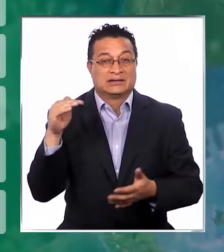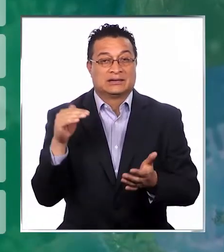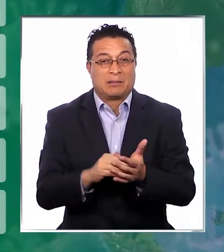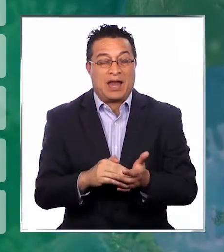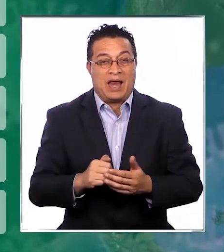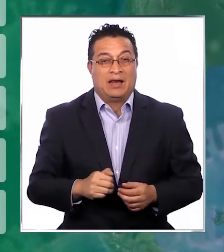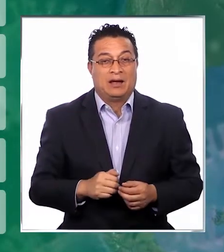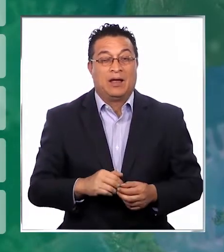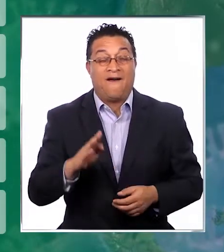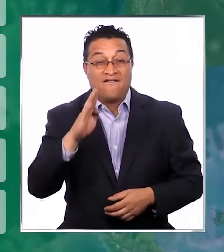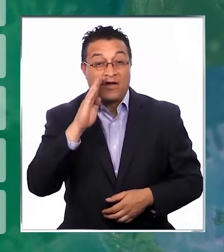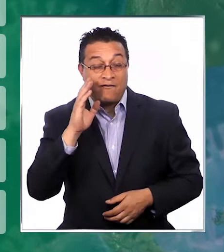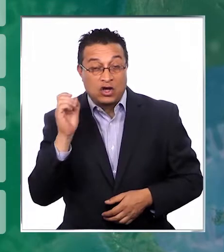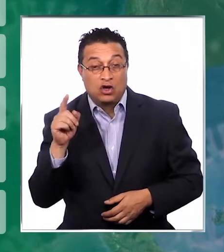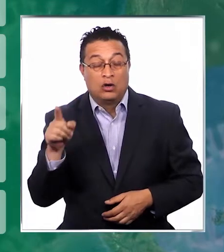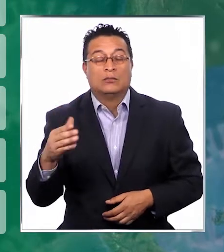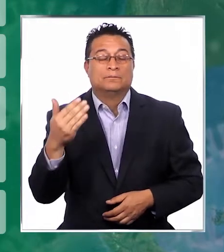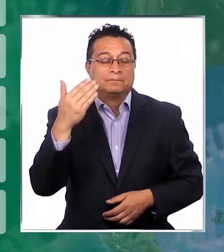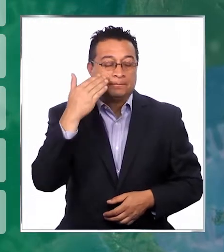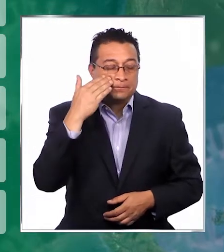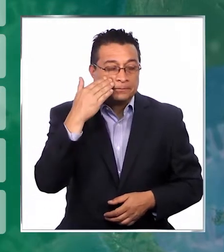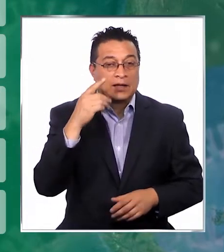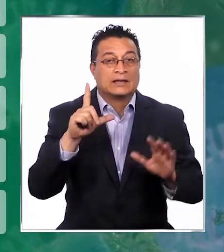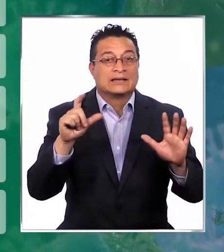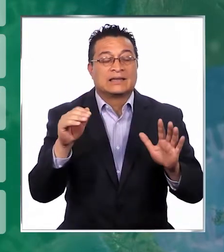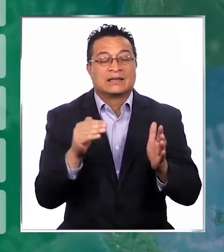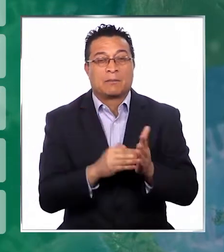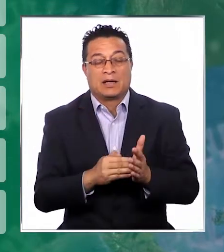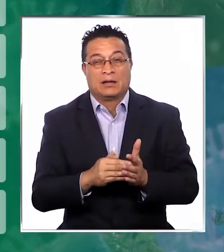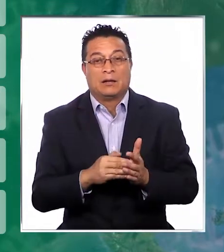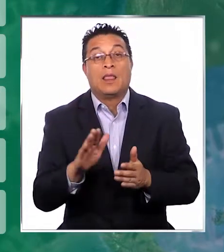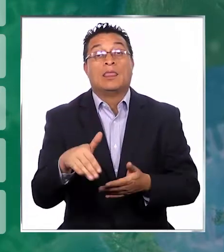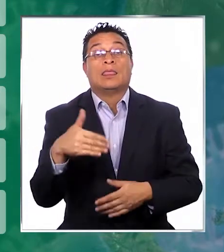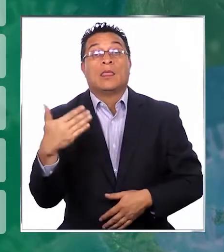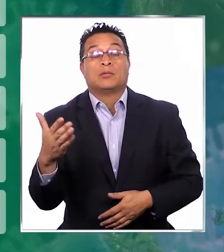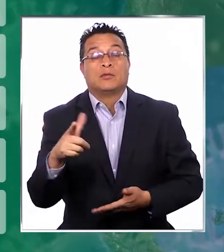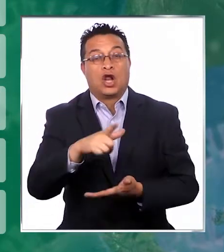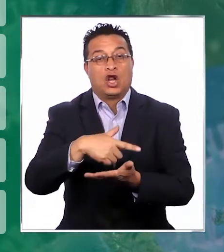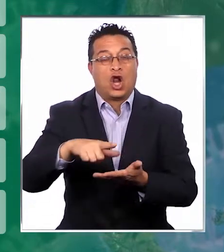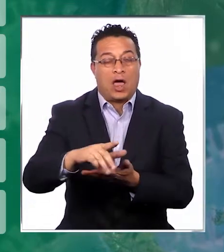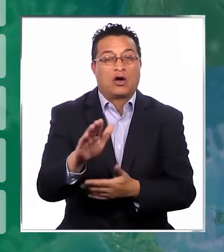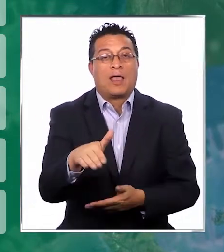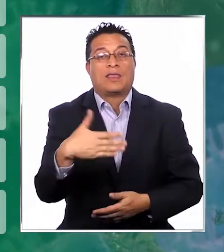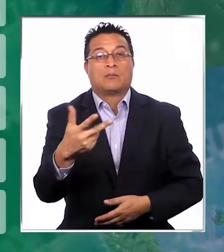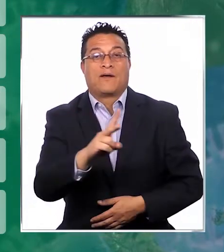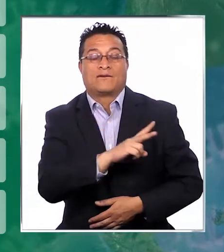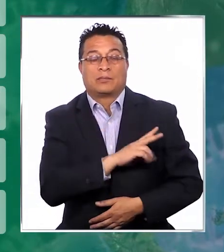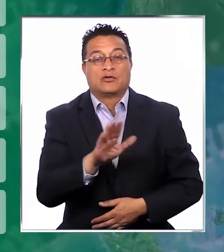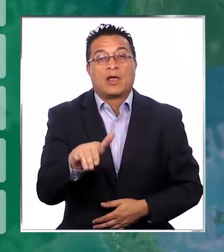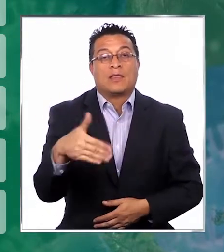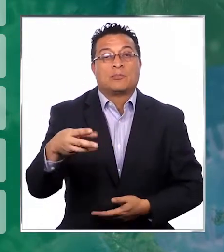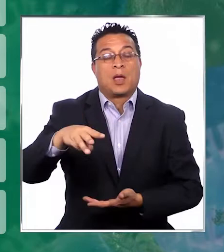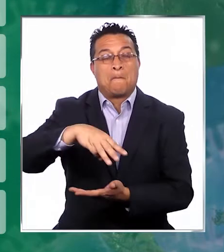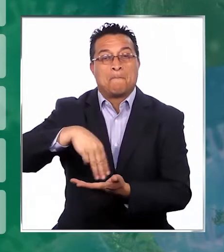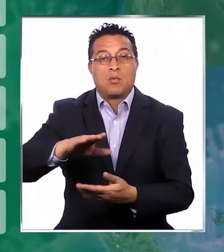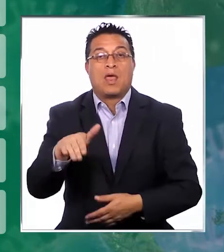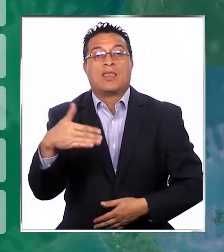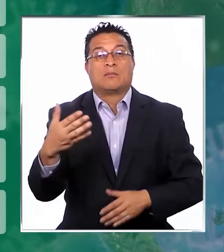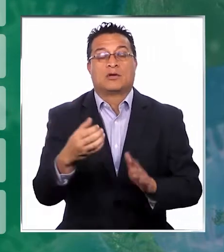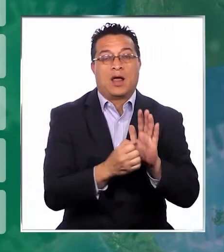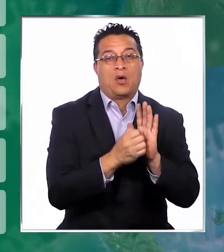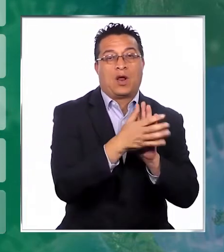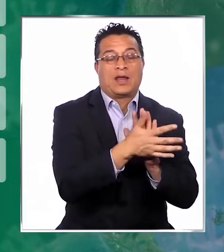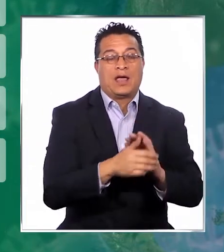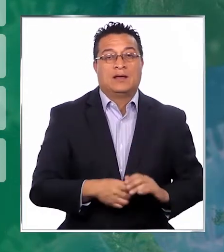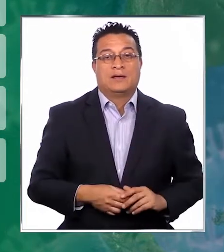.000 casos. Bio Bio está al borde de los 70.000. Le sigue Los Lagos, Valparaíso, Maule y